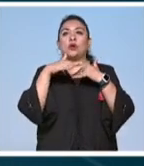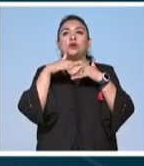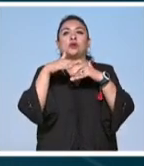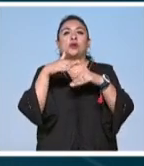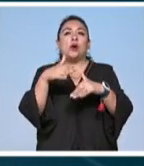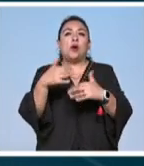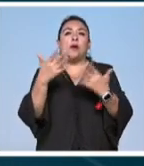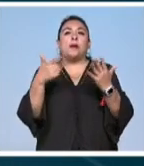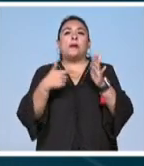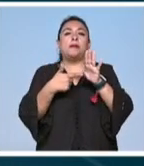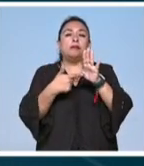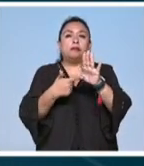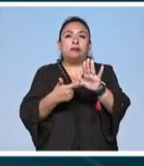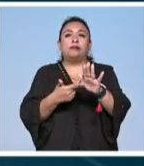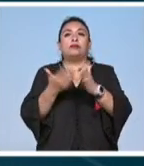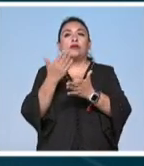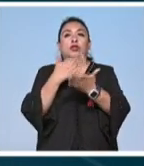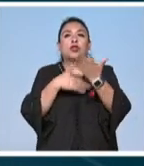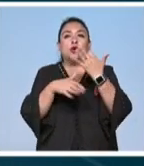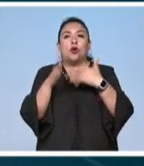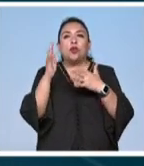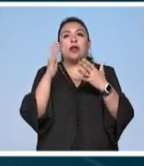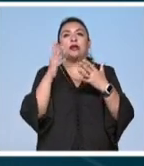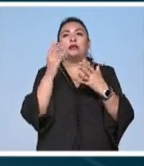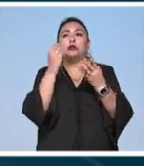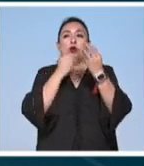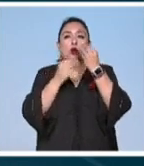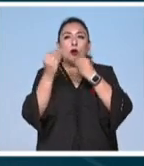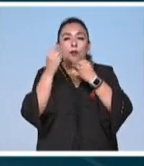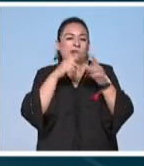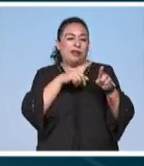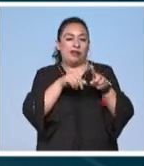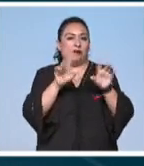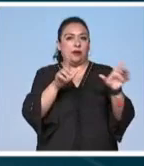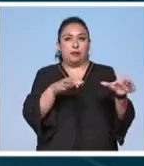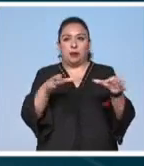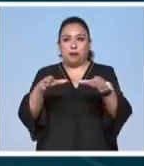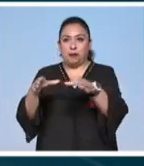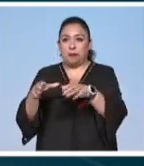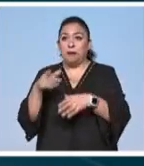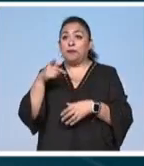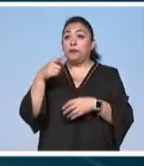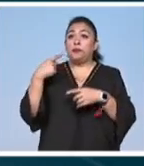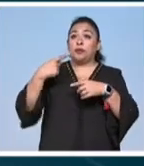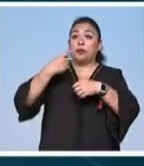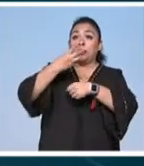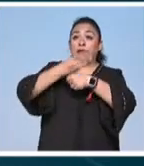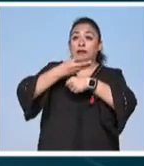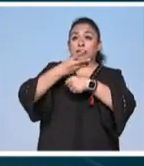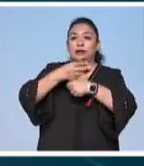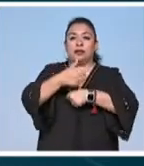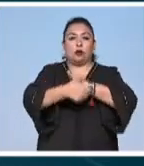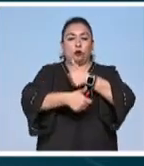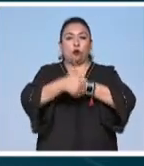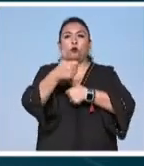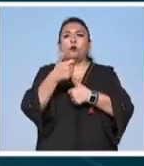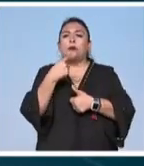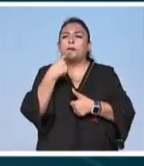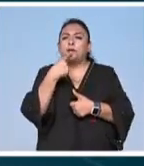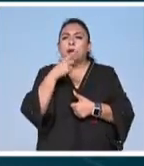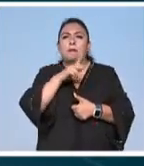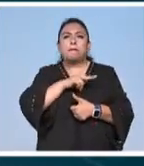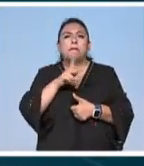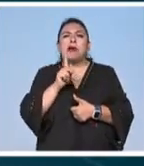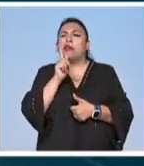y de las presentaciones de todas las comidas en su tercera edición el concurso a que sabe la